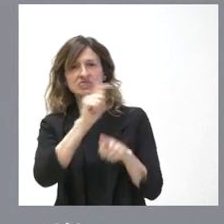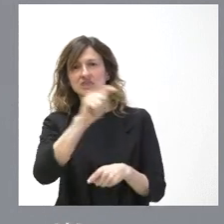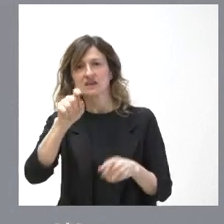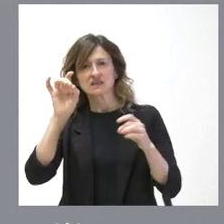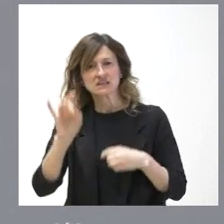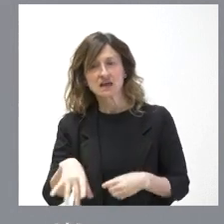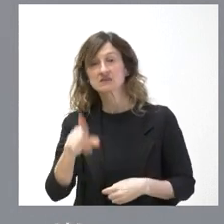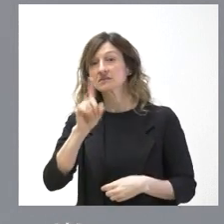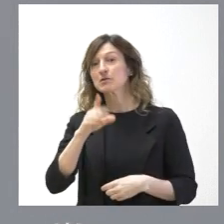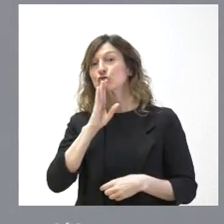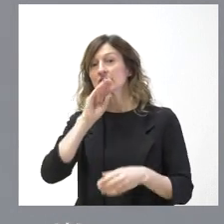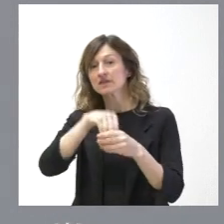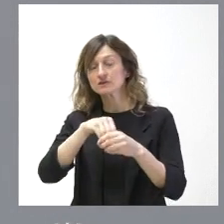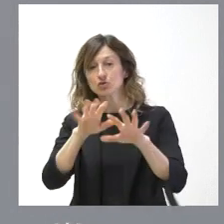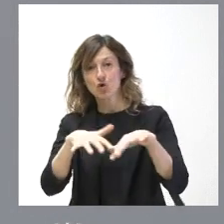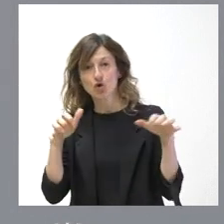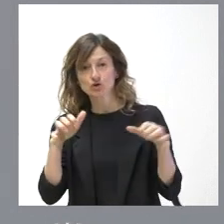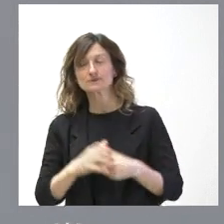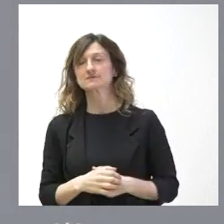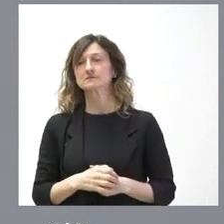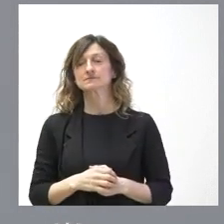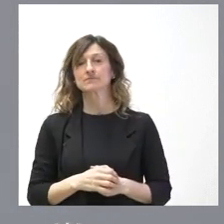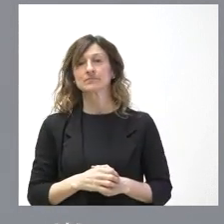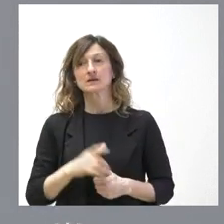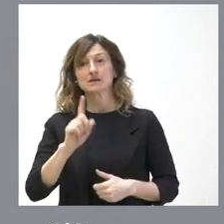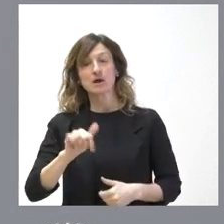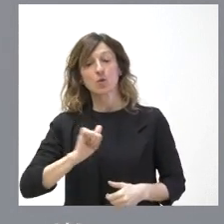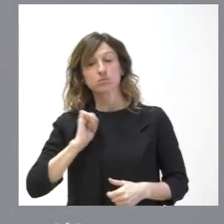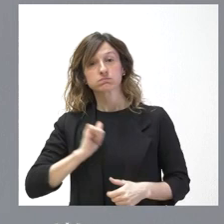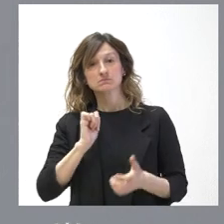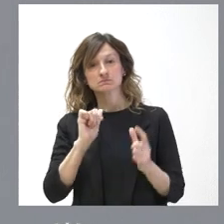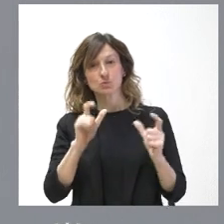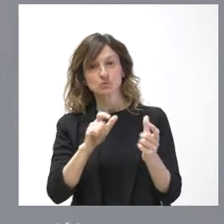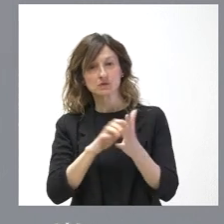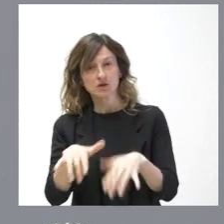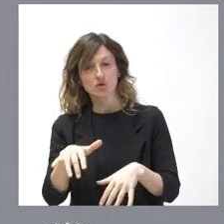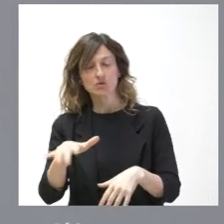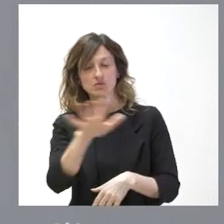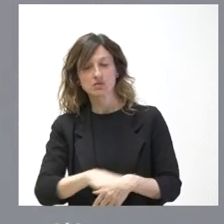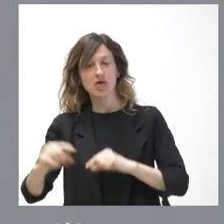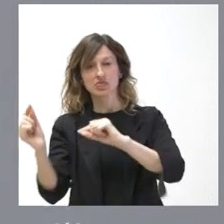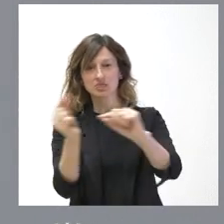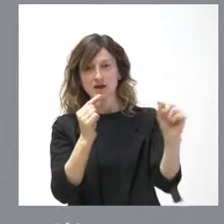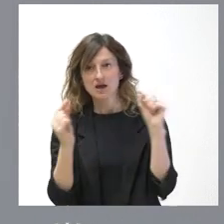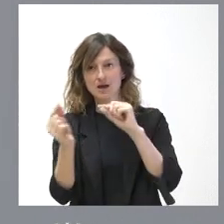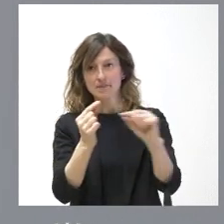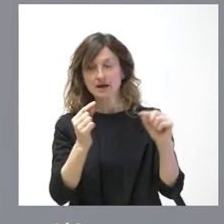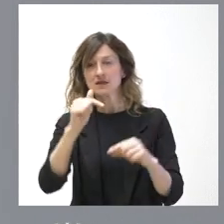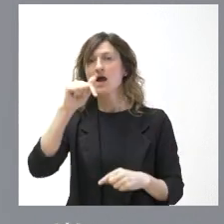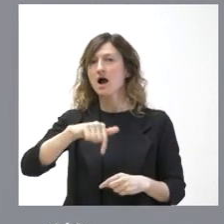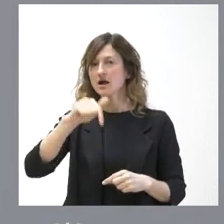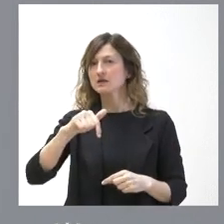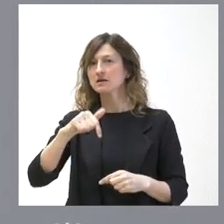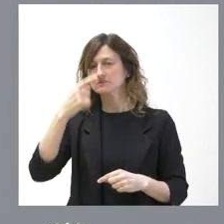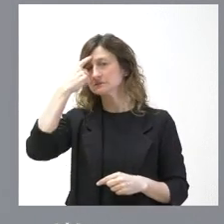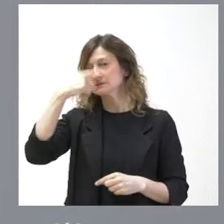Y también lo hacemos en las Cortes. Hemos tenido la oportunidad en Castilla y León de hacer este debate, porque aquí sí hemos presentado,